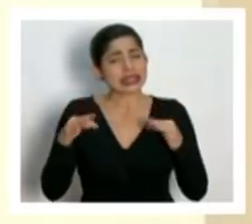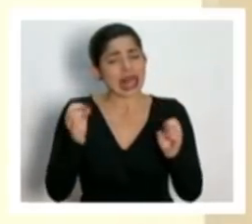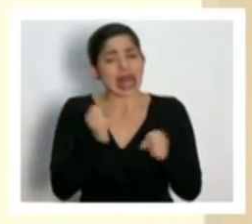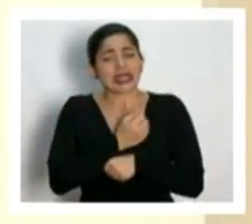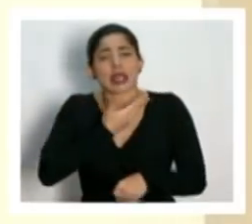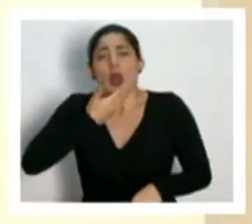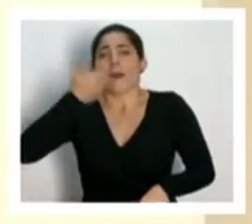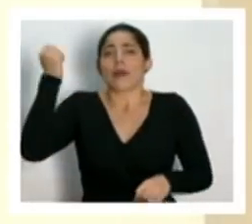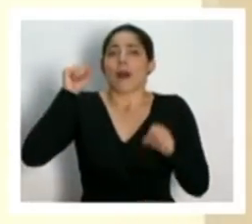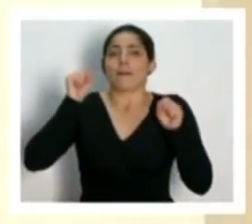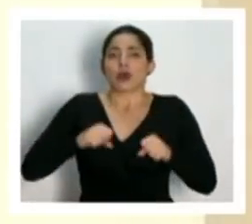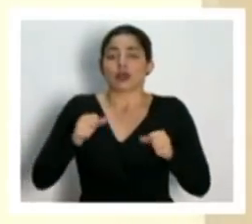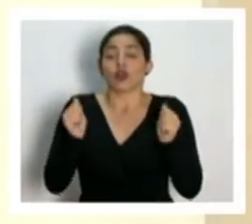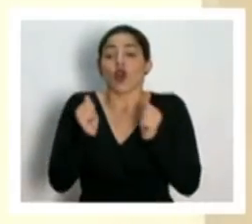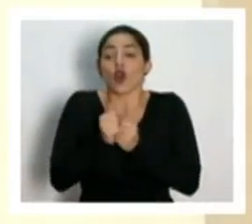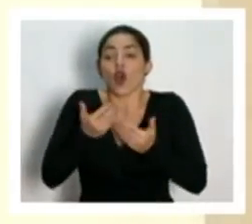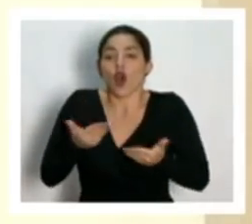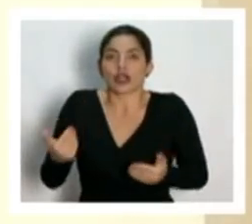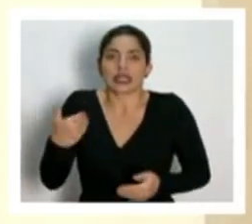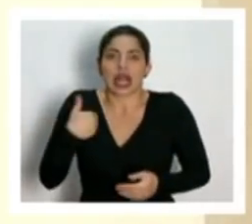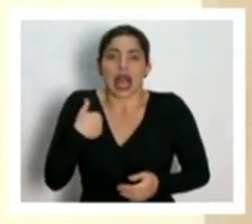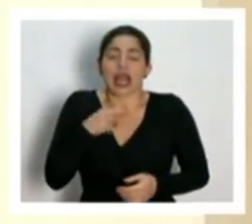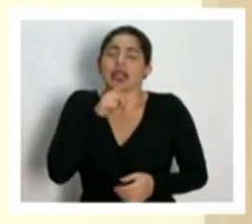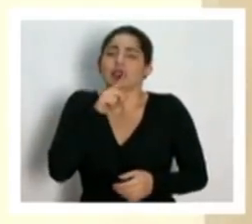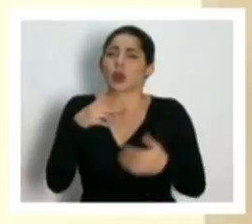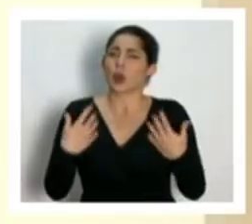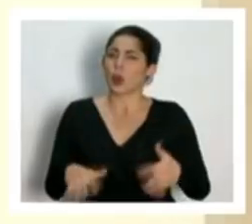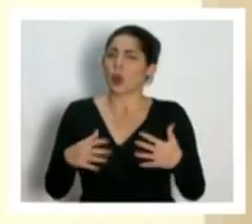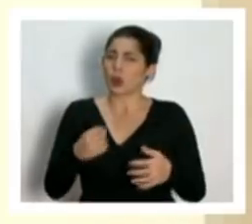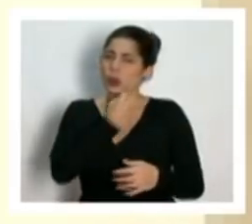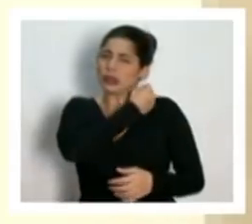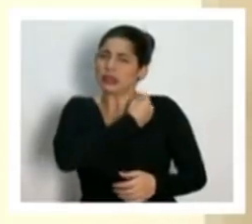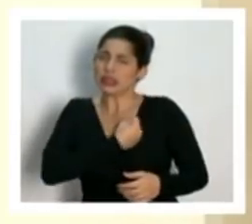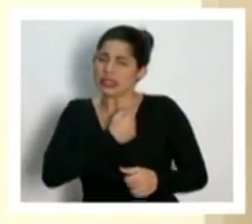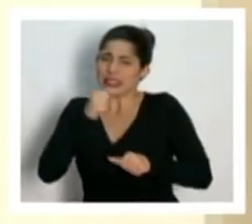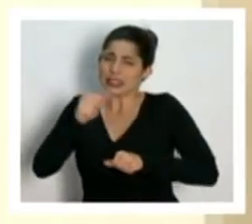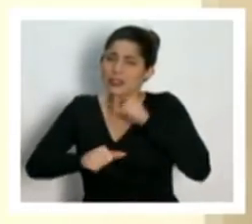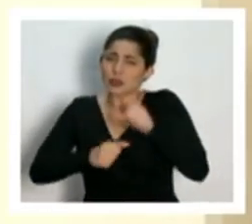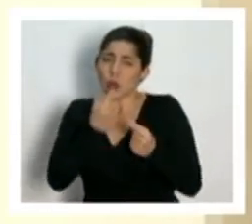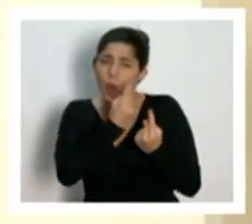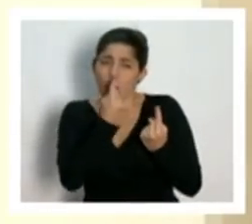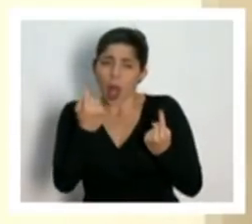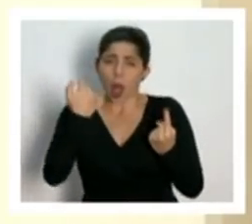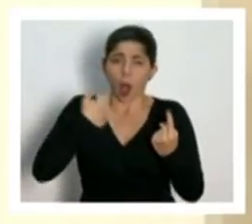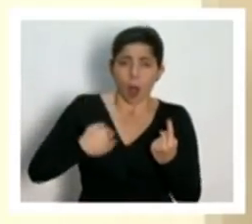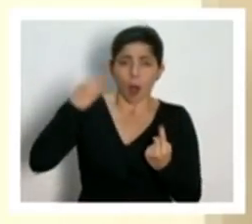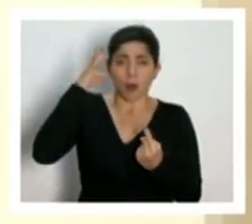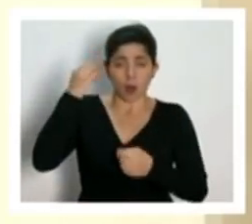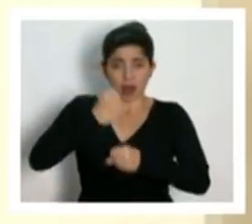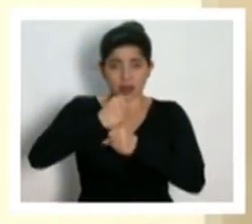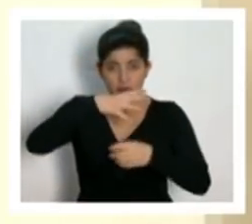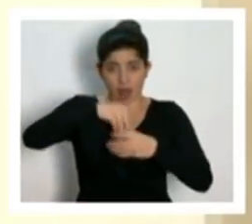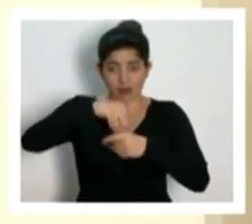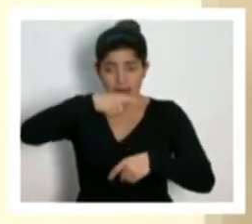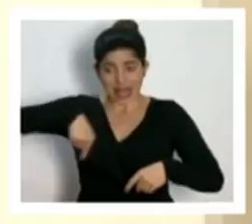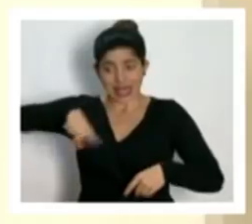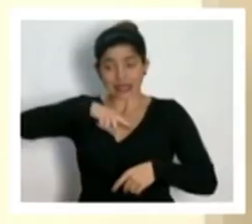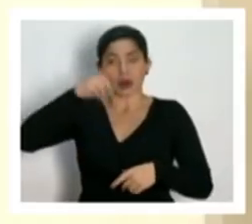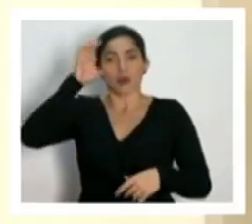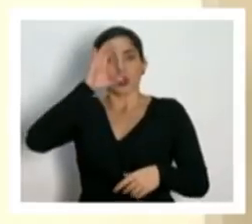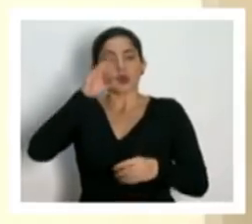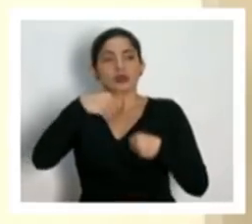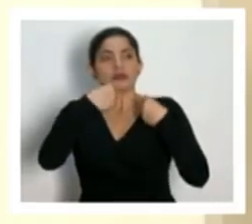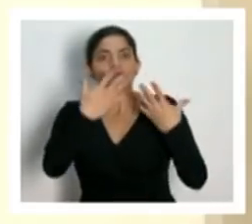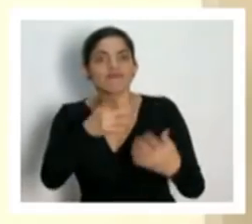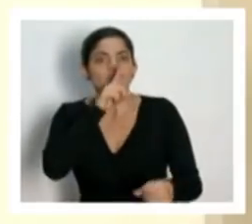que podemos con los recursos que tenemos realmente hay un esfuerzo sobrehumano en cada uno de los hombres y mujeres que trabajan en estos cuerpos pues para garantizar la